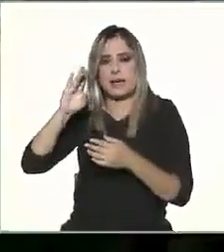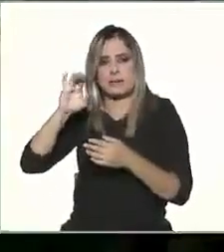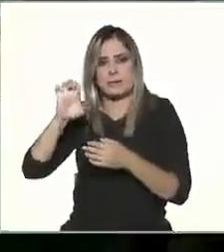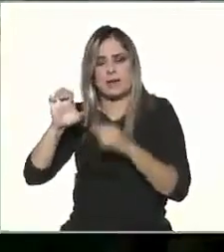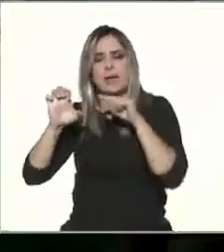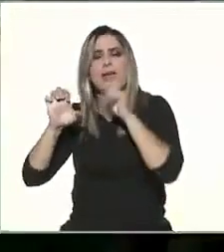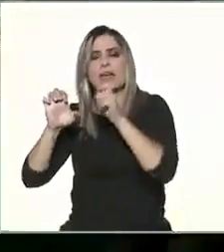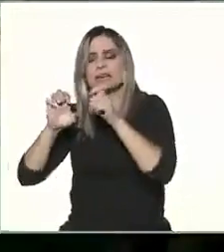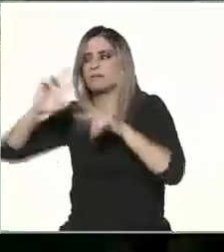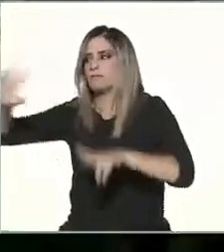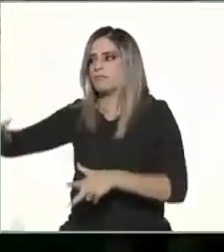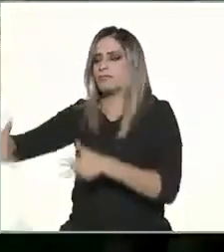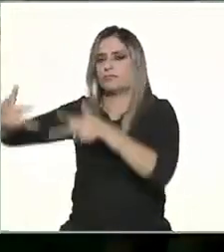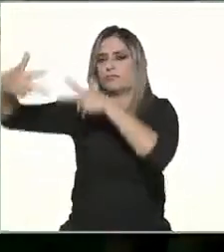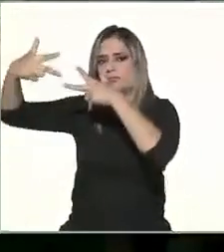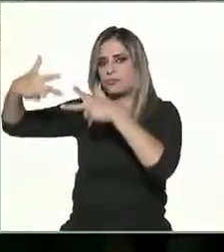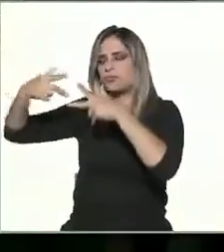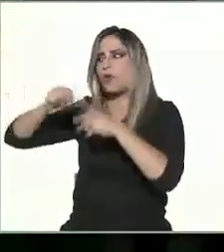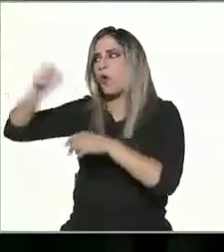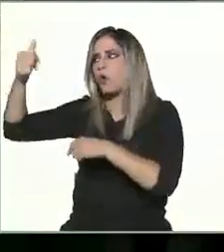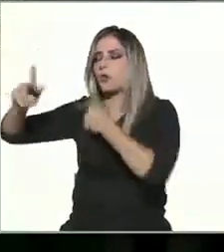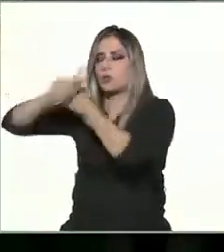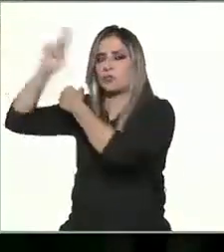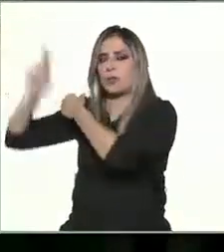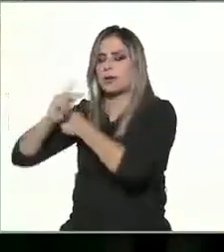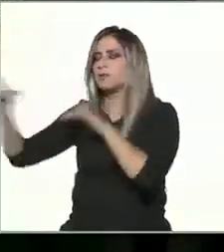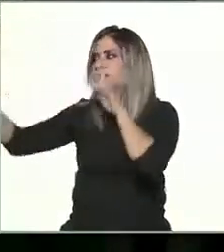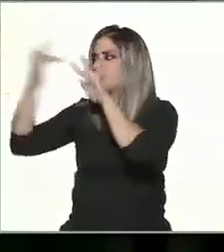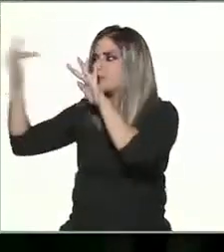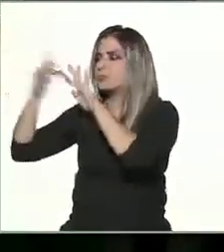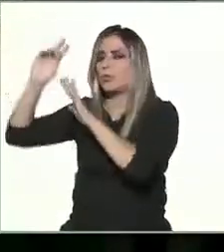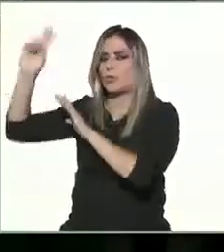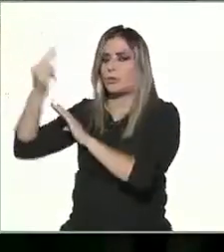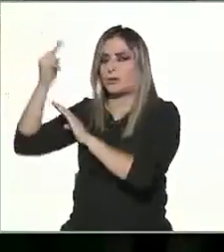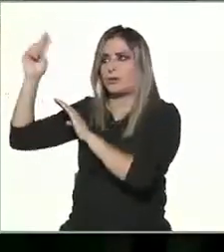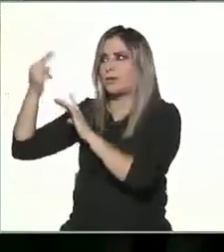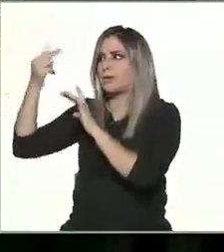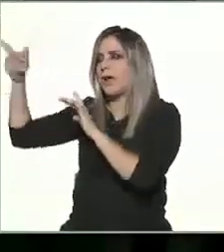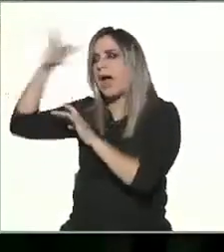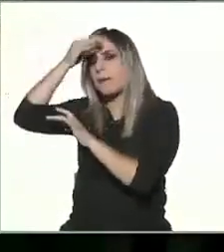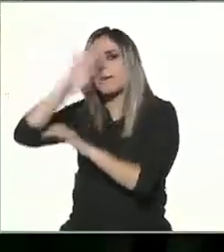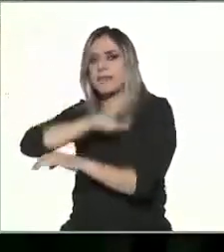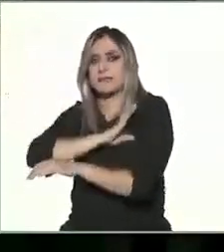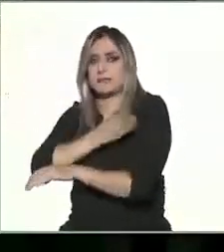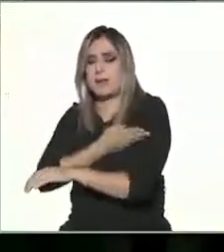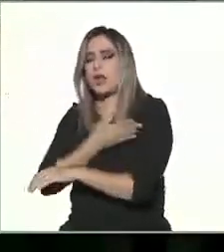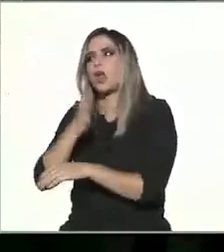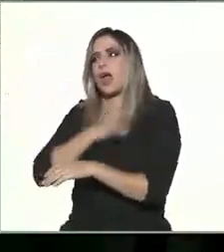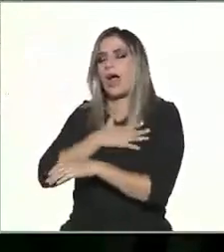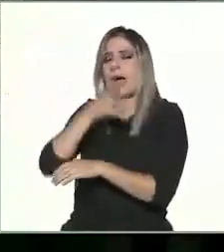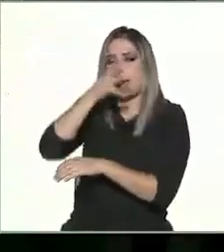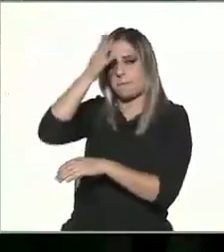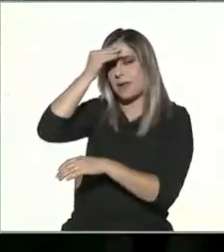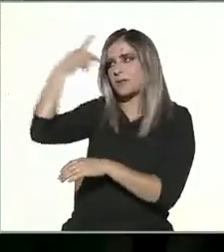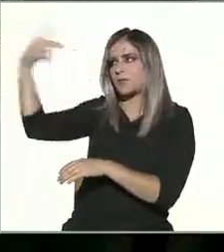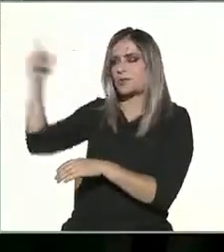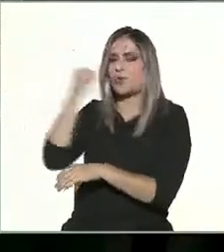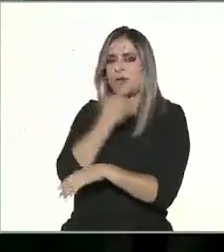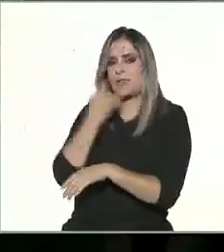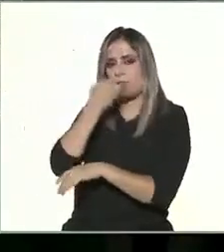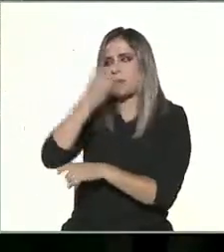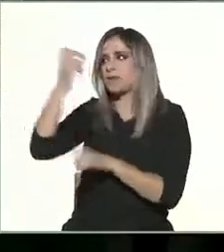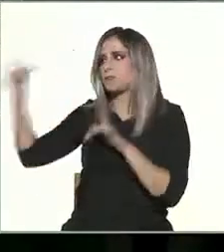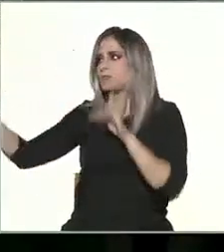medio de la videollamada, te reúnes con estudiantes de universidades extranjeras que están aprendiendo español. ¿En qué consiste? En que vas a practicar